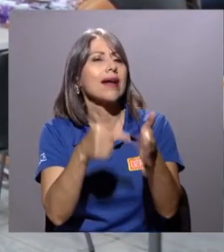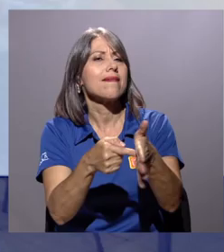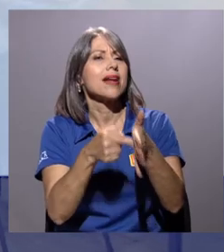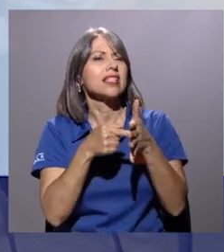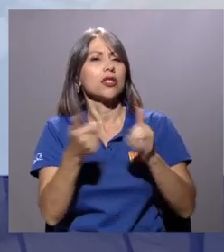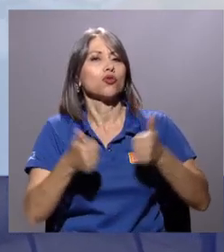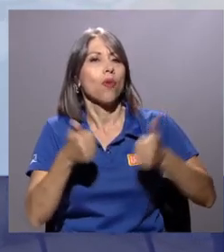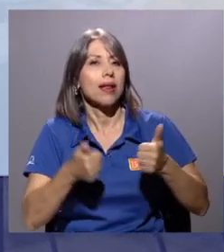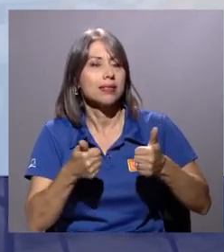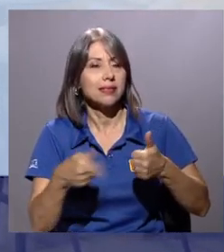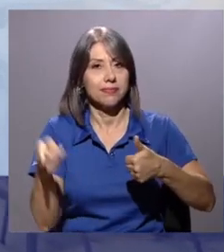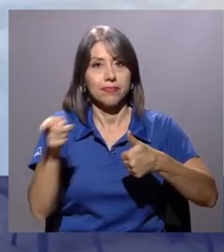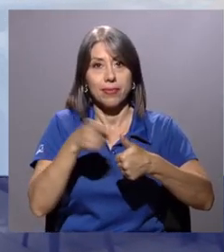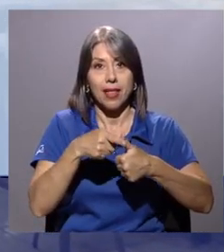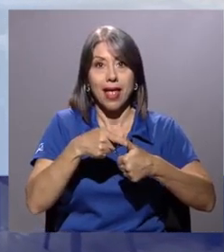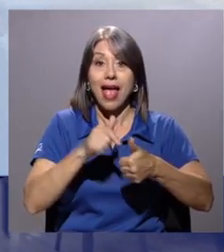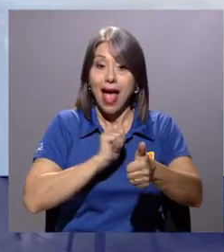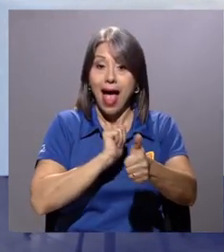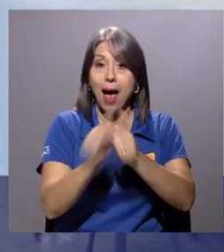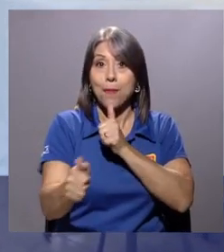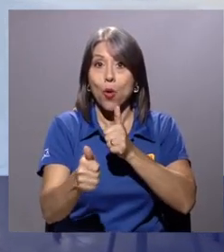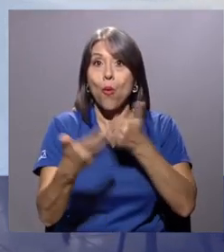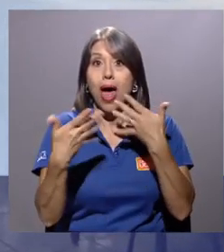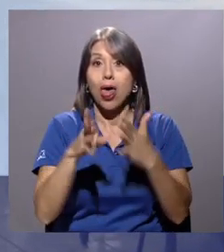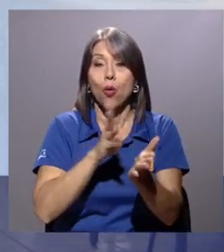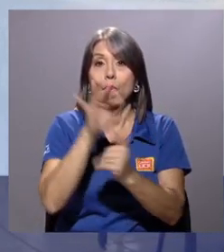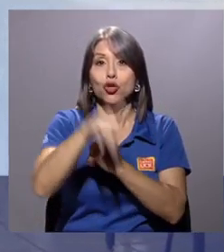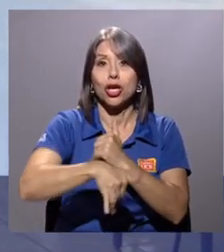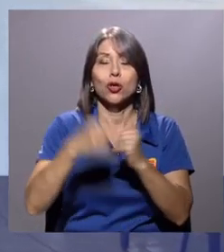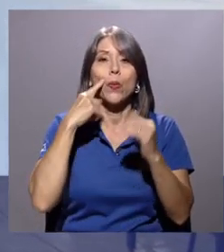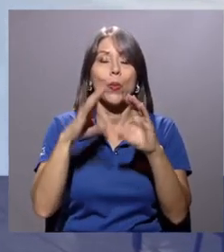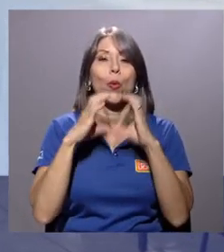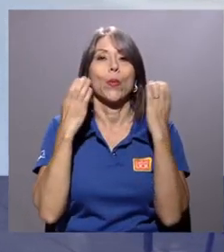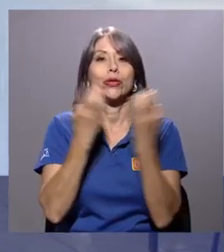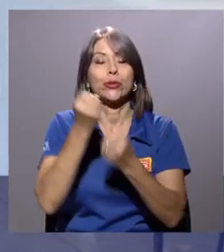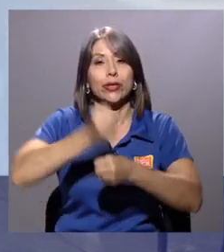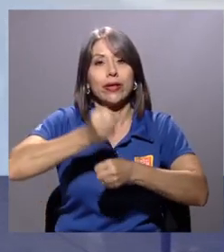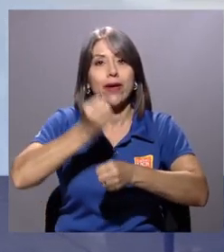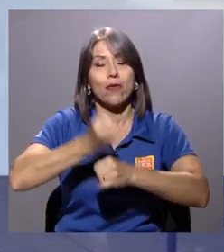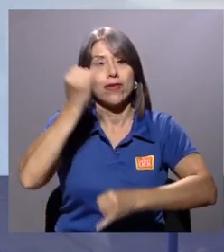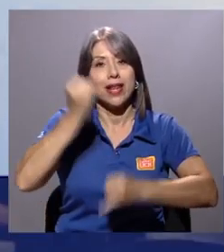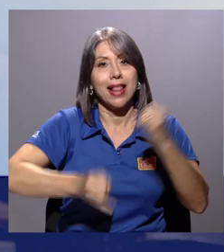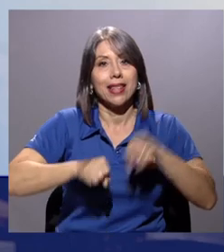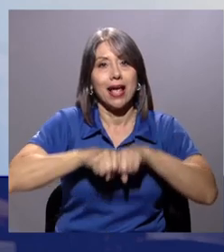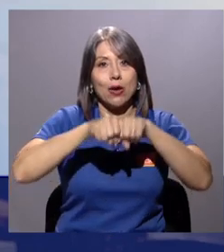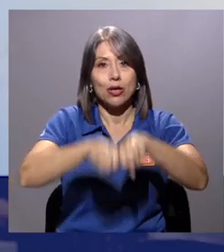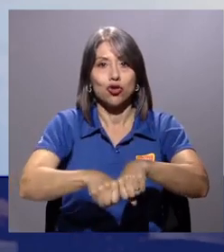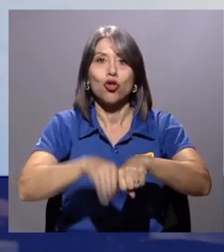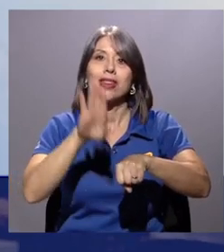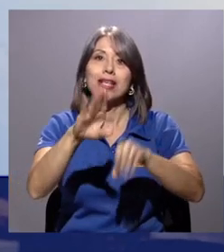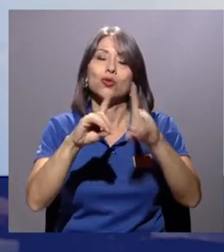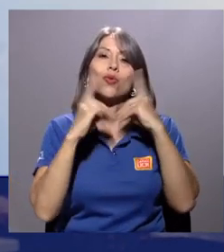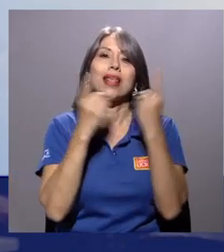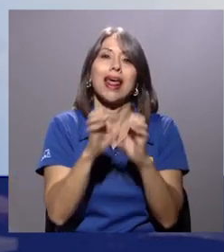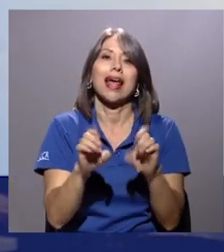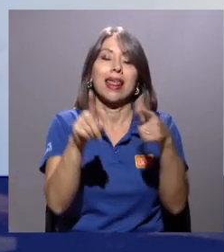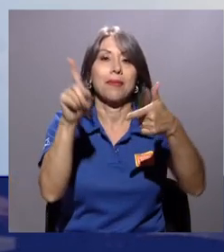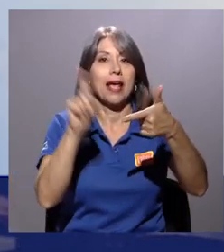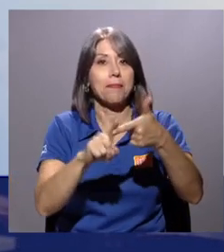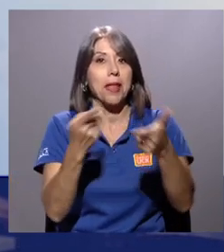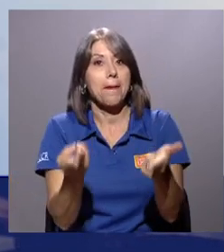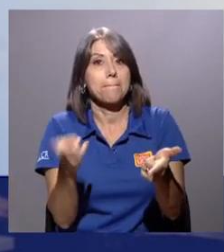beca son los siguientes. Tener aprobado su proyecto por la Comisión de Trabajo Finales de Graduación de su unidad académica, tener